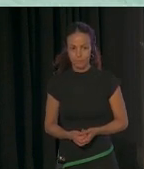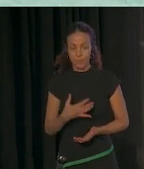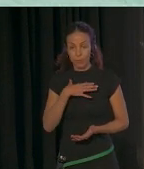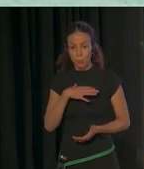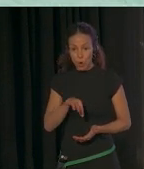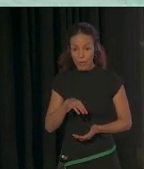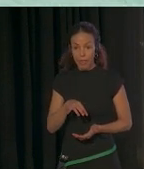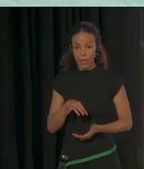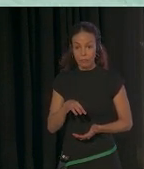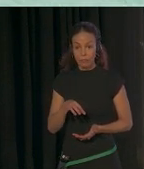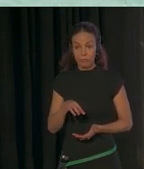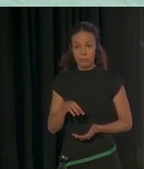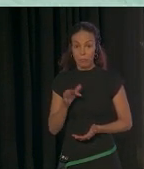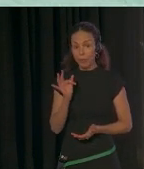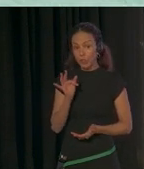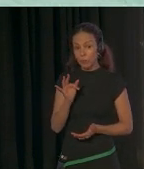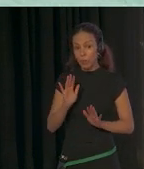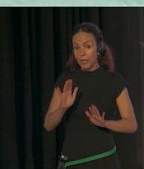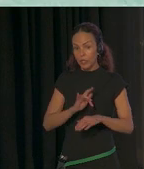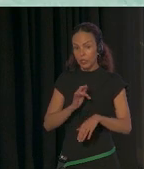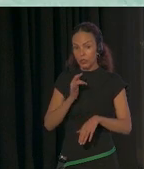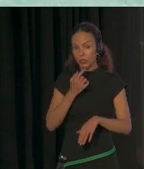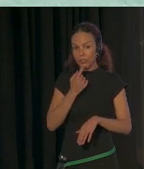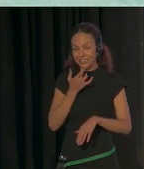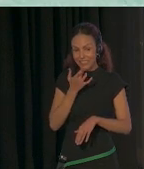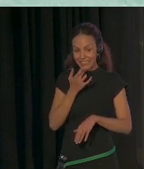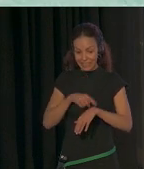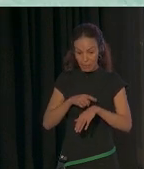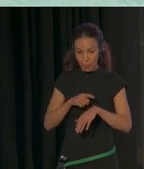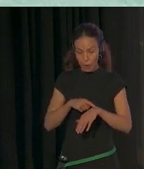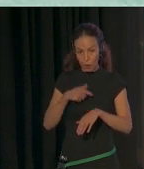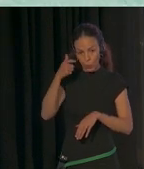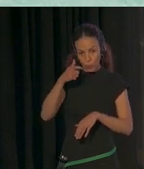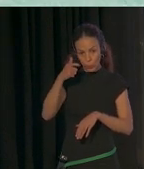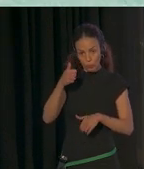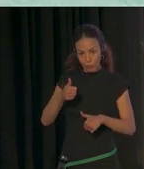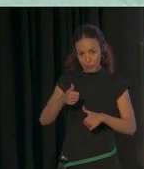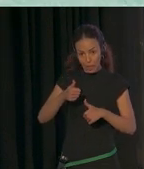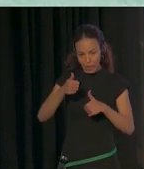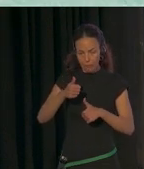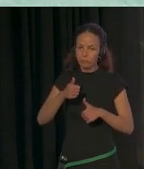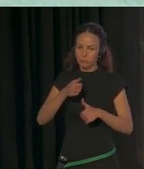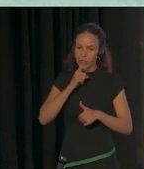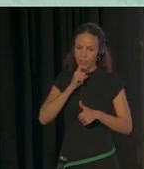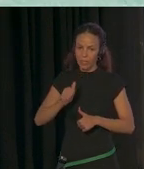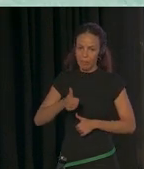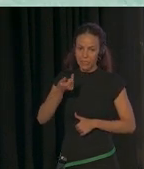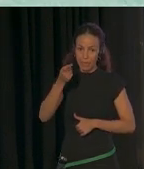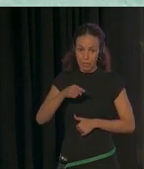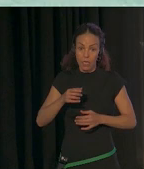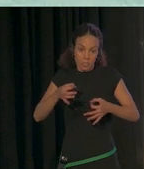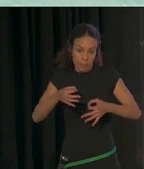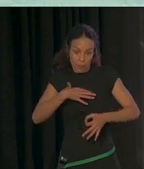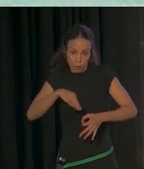útil, pero cuanto más tiempo dura, más difíciles se ponen las cosas, más difíciles generar un cambio. posible, siempre es posible, ¿no?